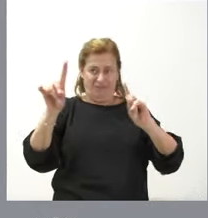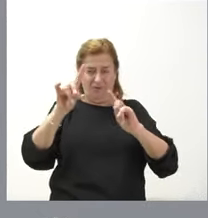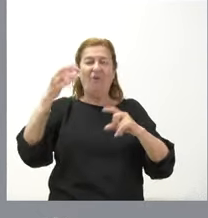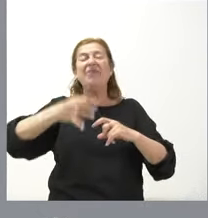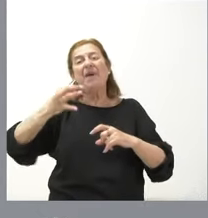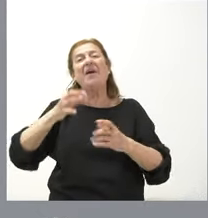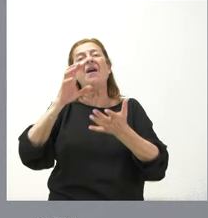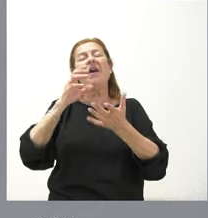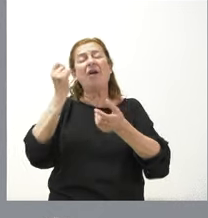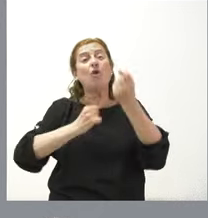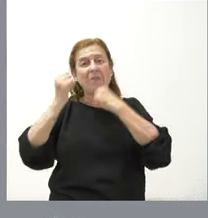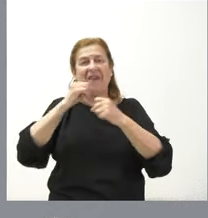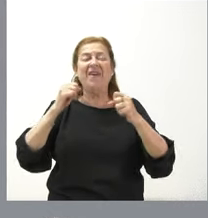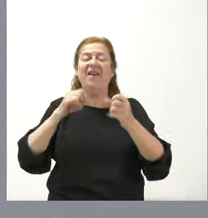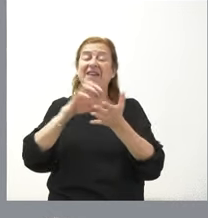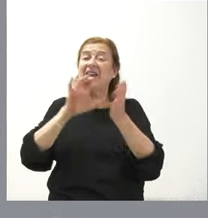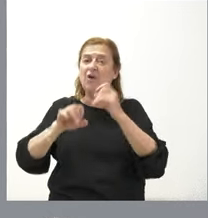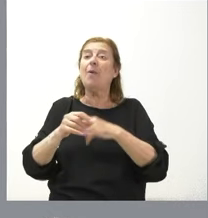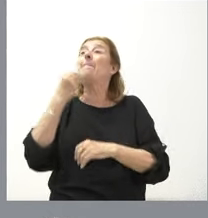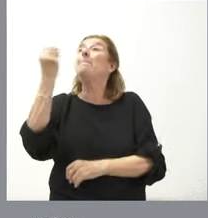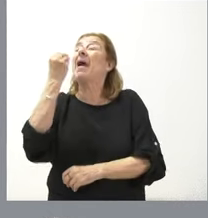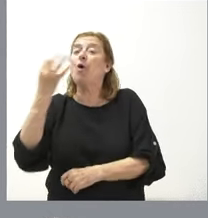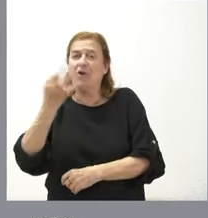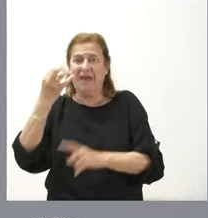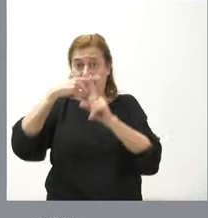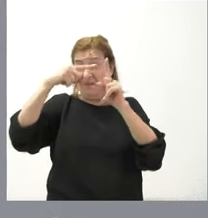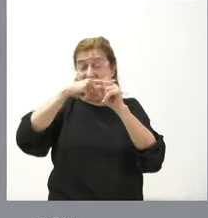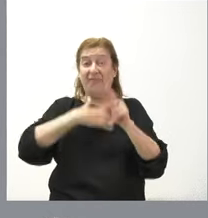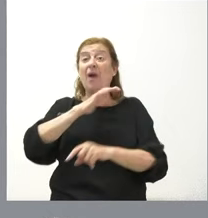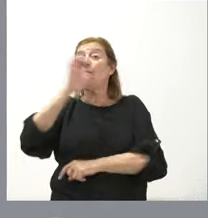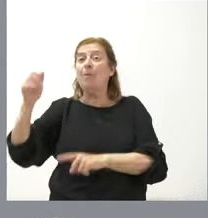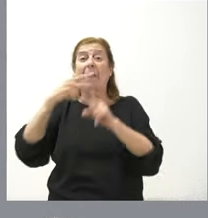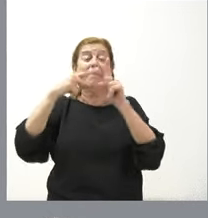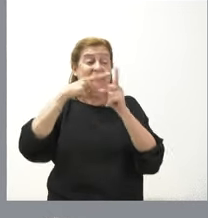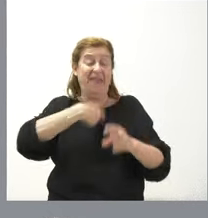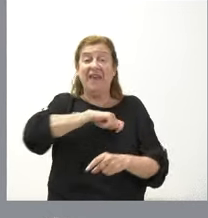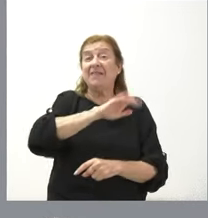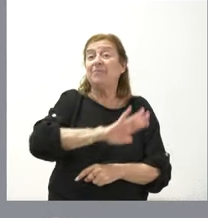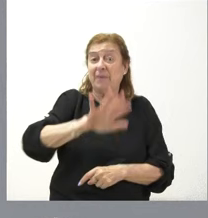la economía de Castilla y León evoluciona mejor que la media europea y que la media nacional pero también es verdad que hay muchos